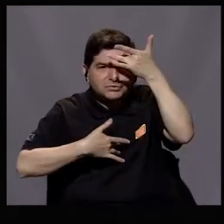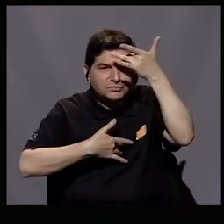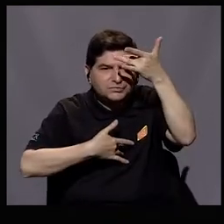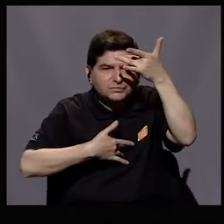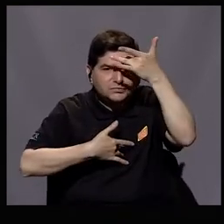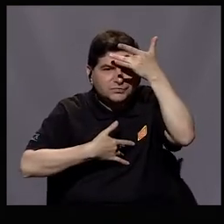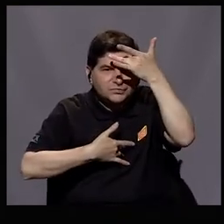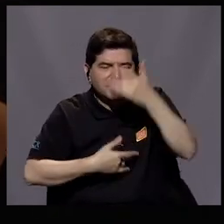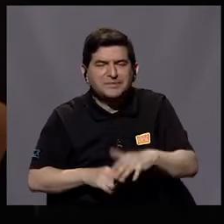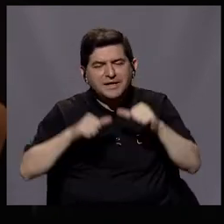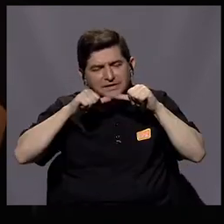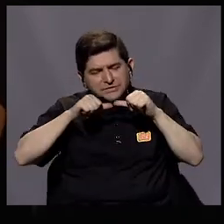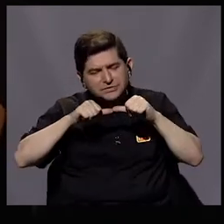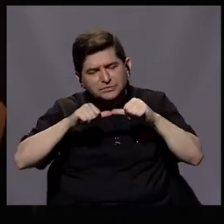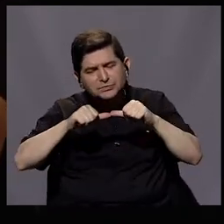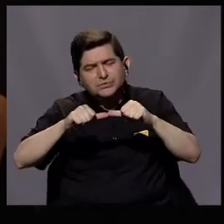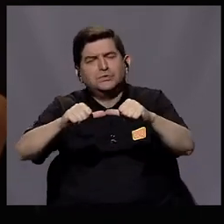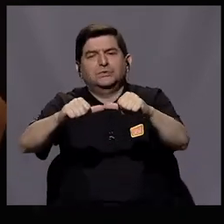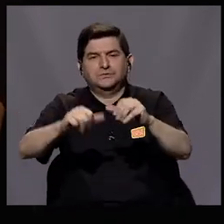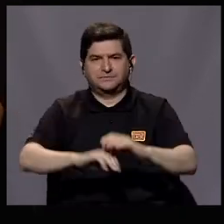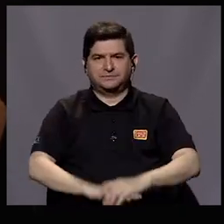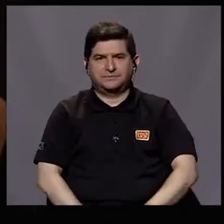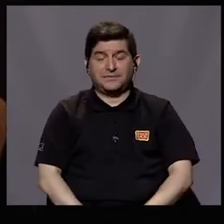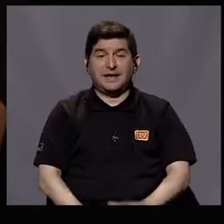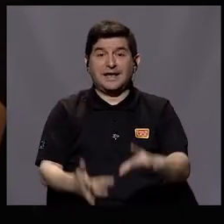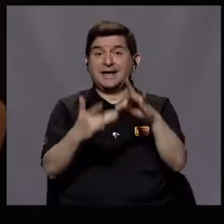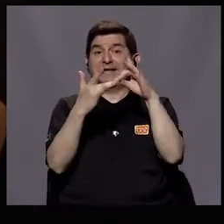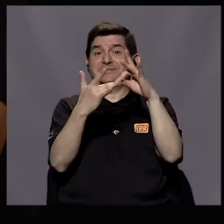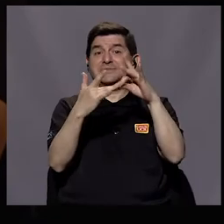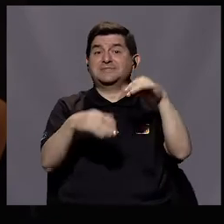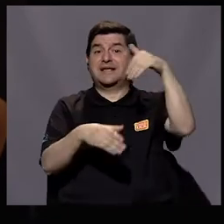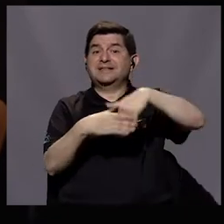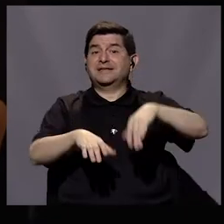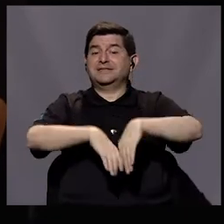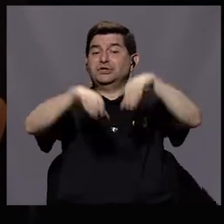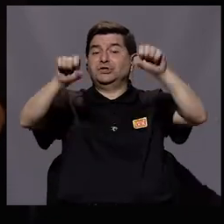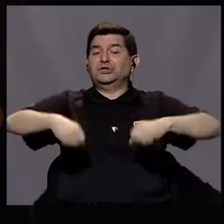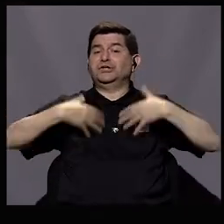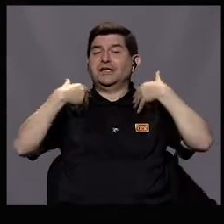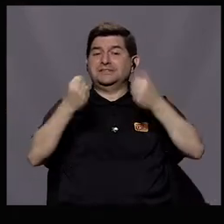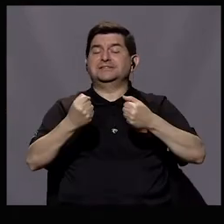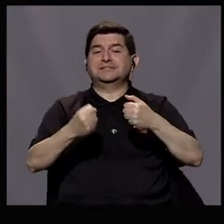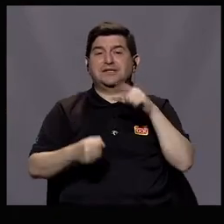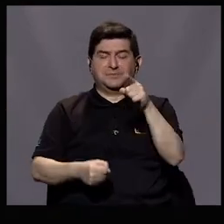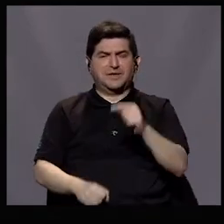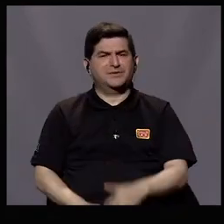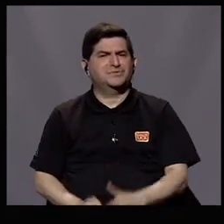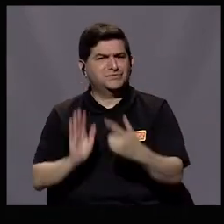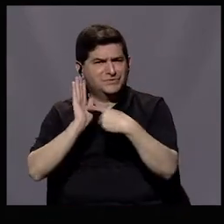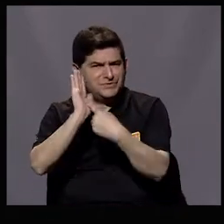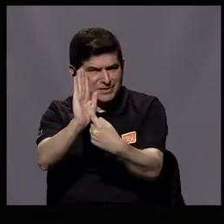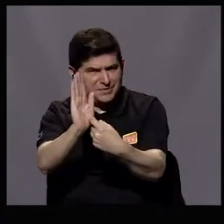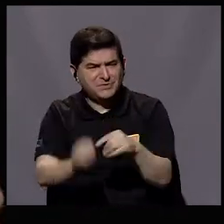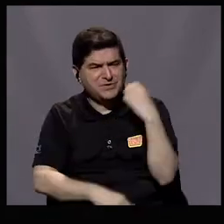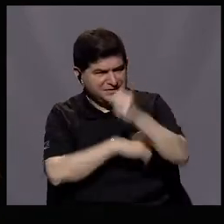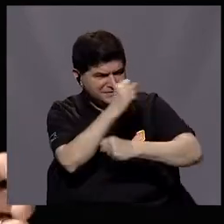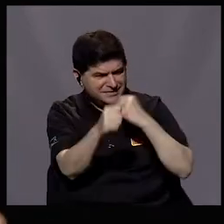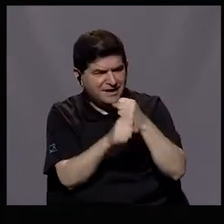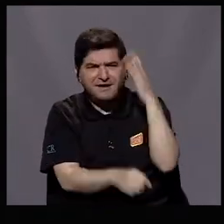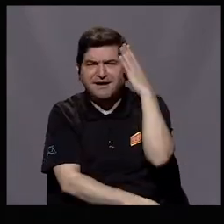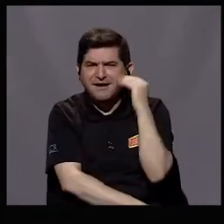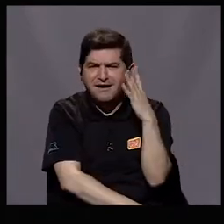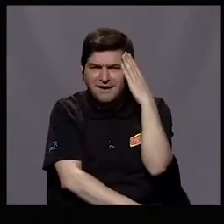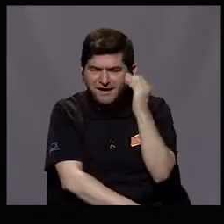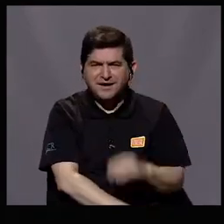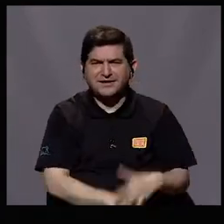las enfermedades crónicas. Y sobre todo eso en el sistema de salud. Y ahora que usted me pone de manifiesto esos años